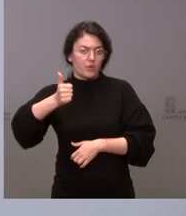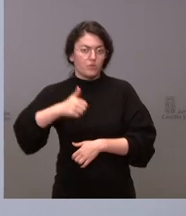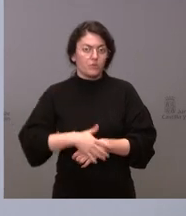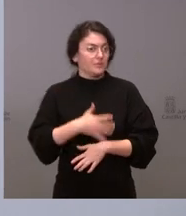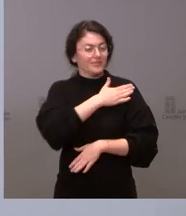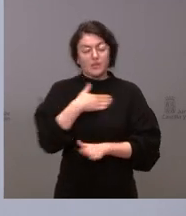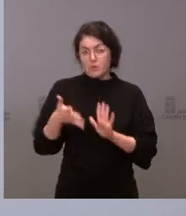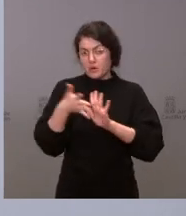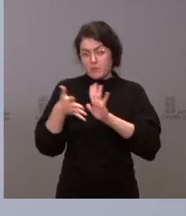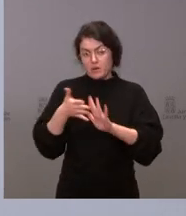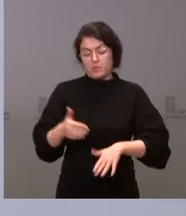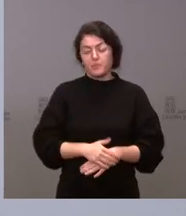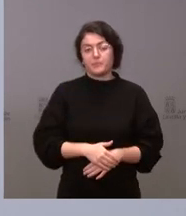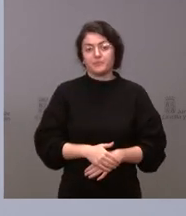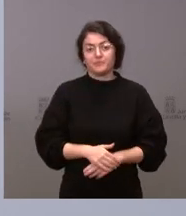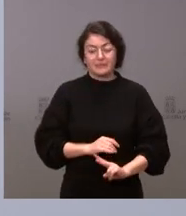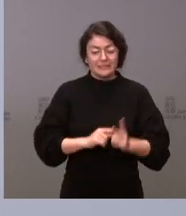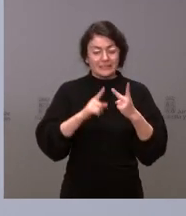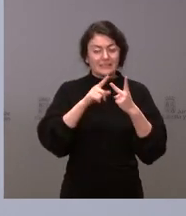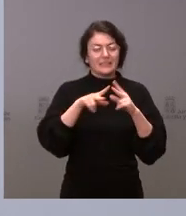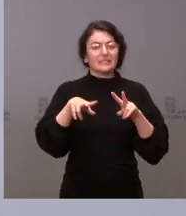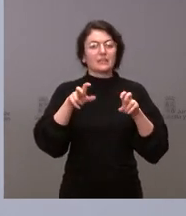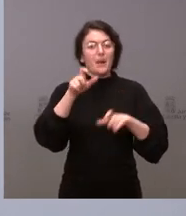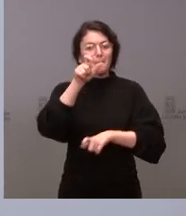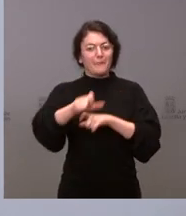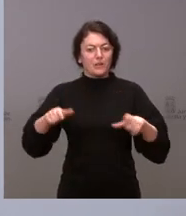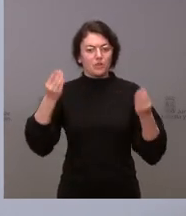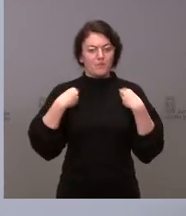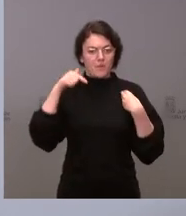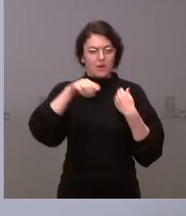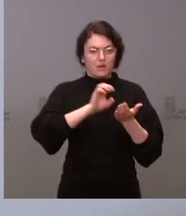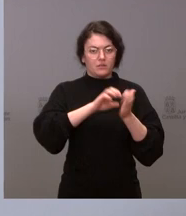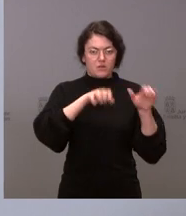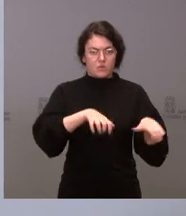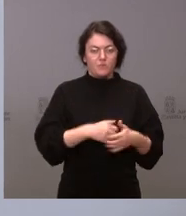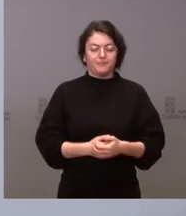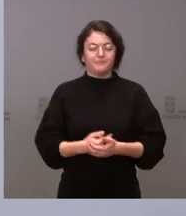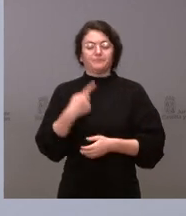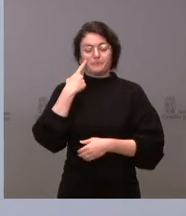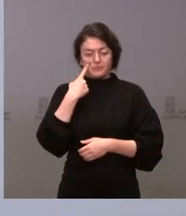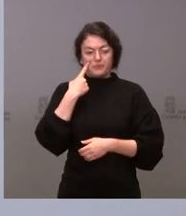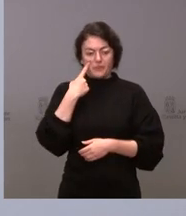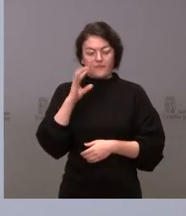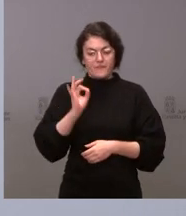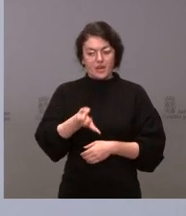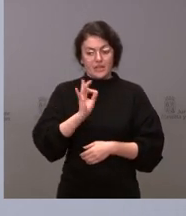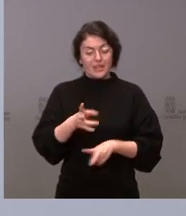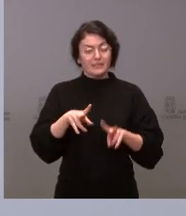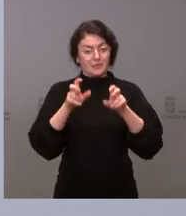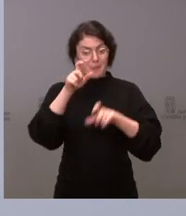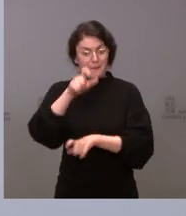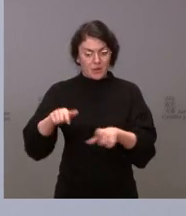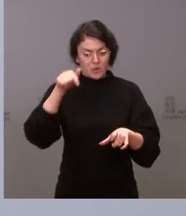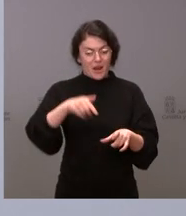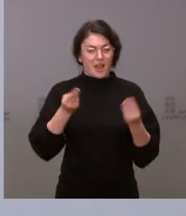La otra cuestión hablaba de la población. Mire, es verdad que el tema de la población